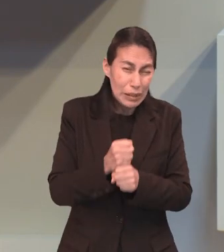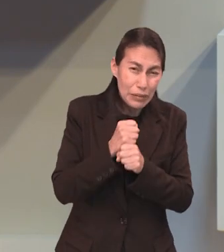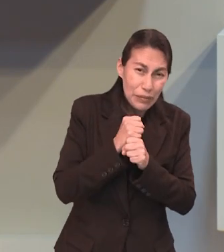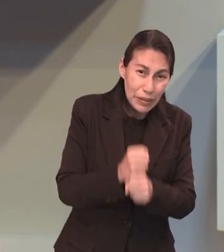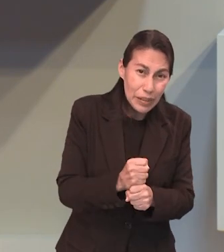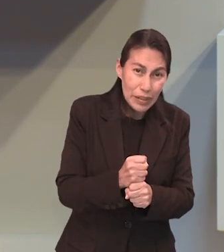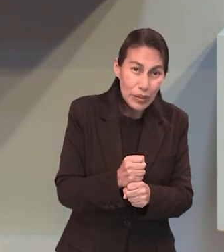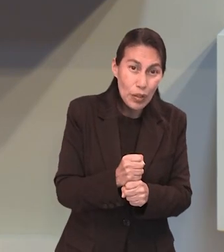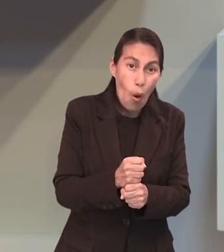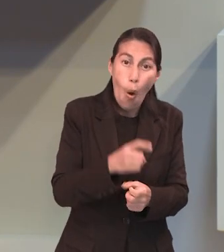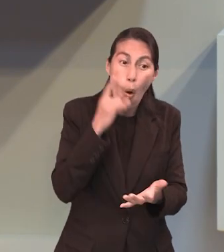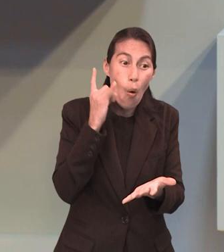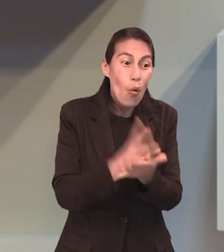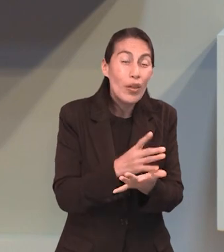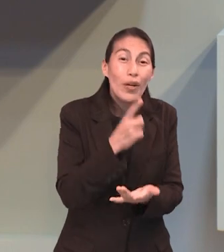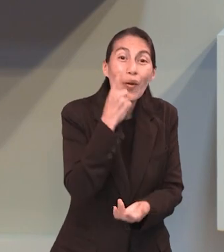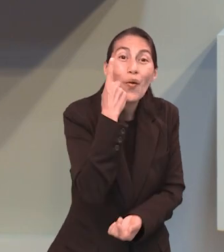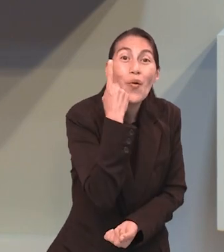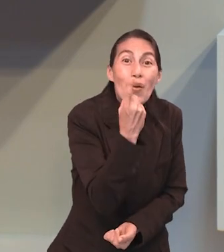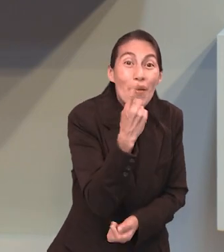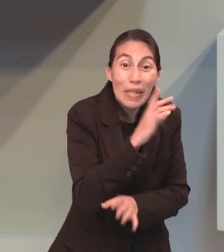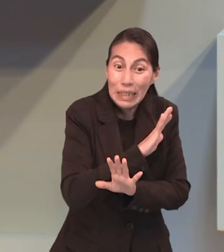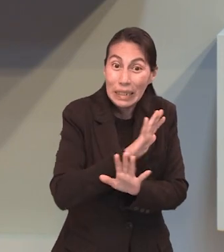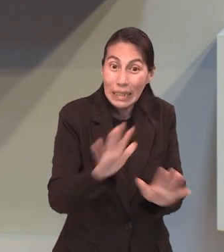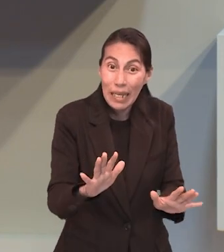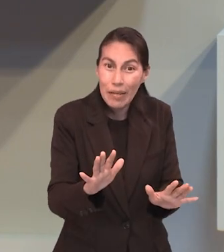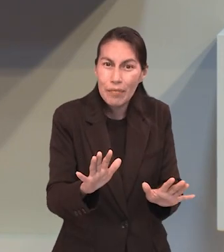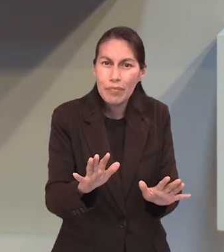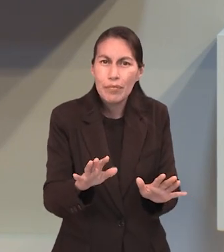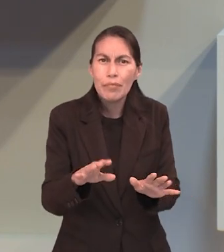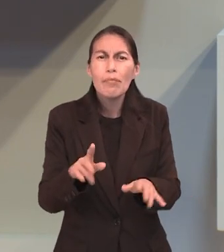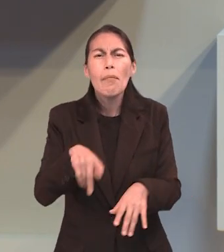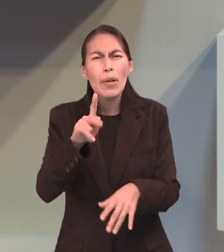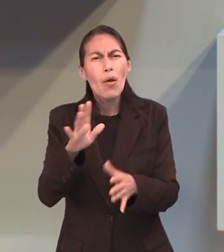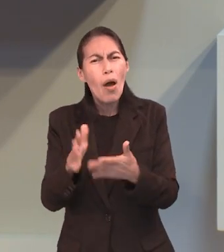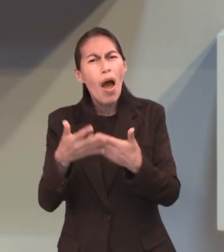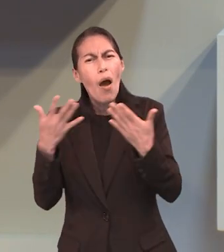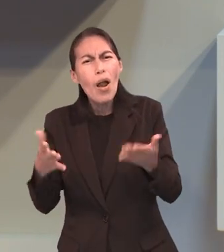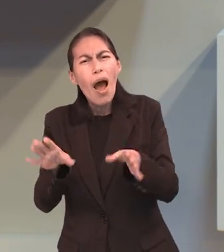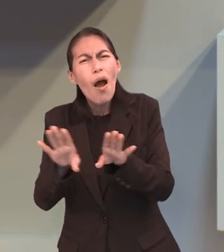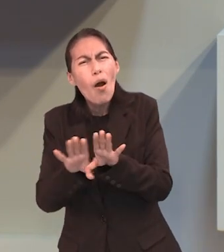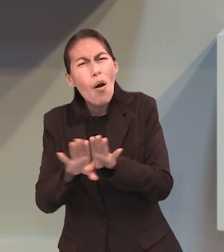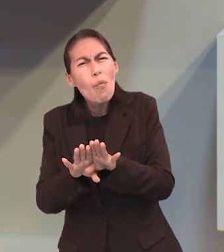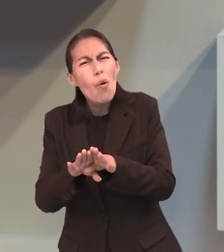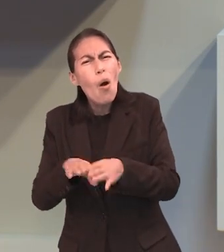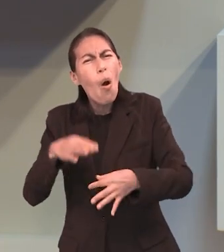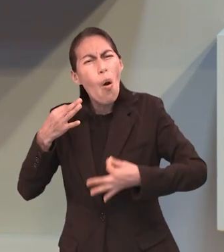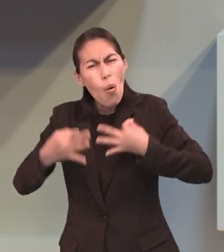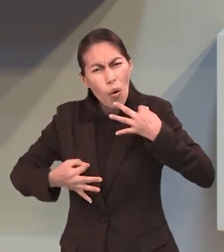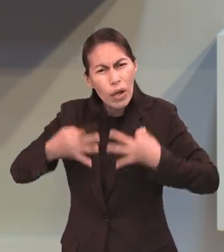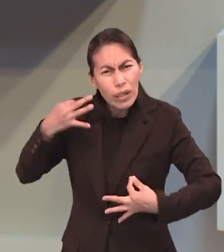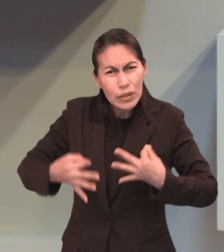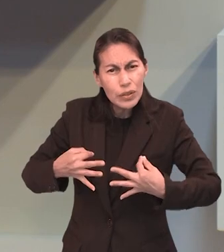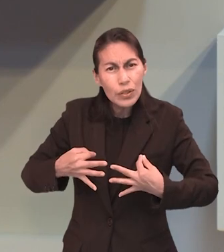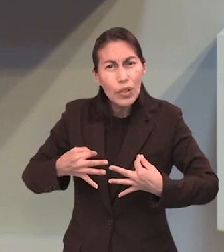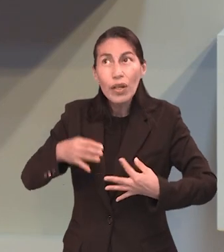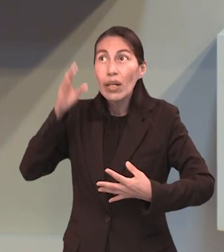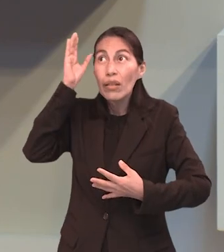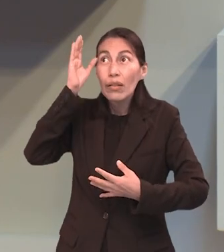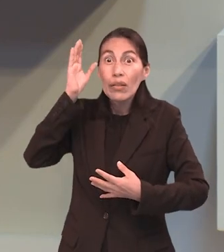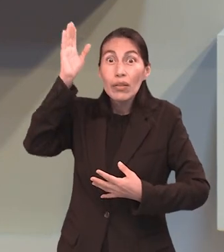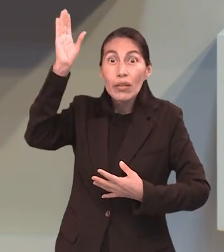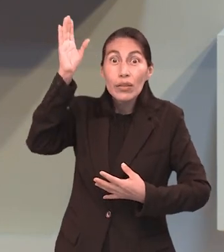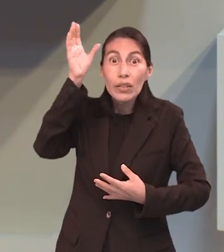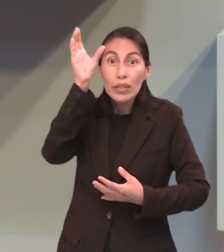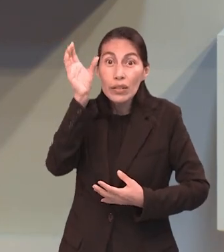para siempre, pero ahora en el contexto de un juicio. Y el carácter de Dios en medio de todo